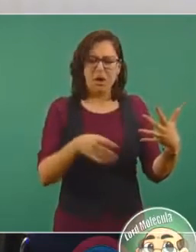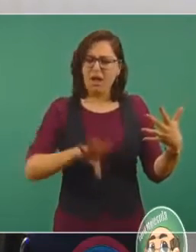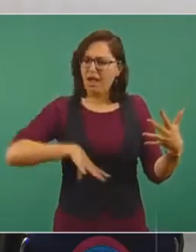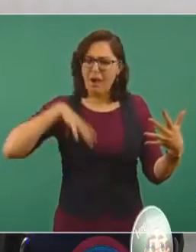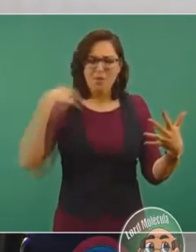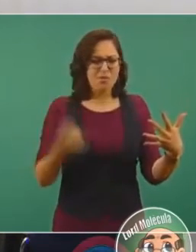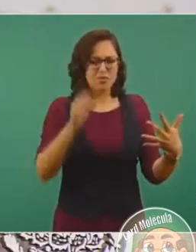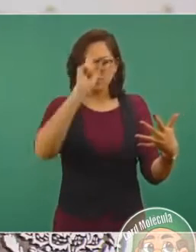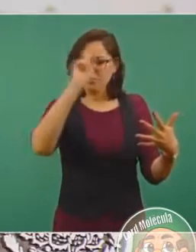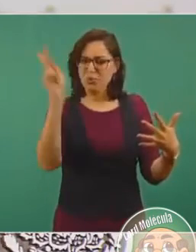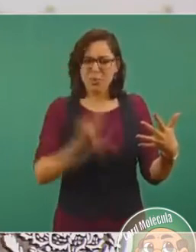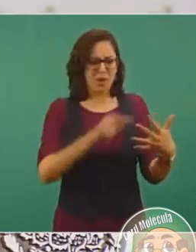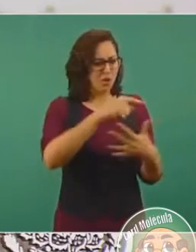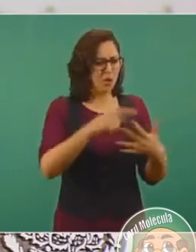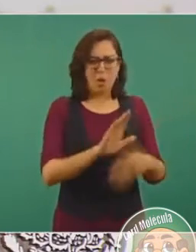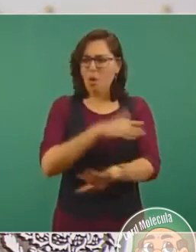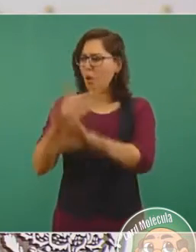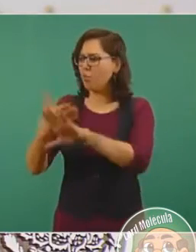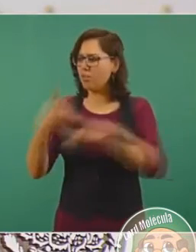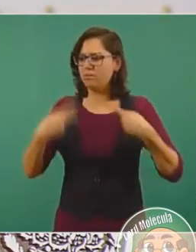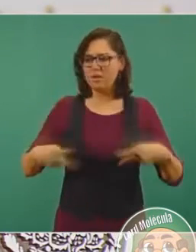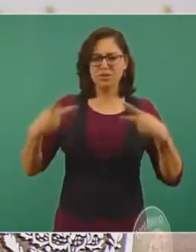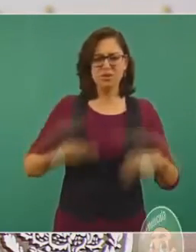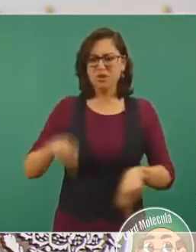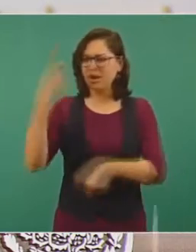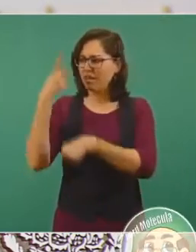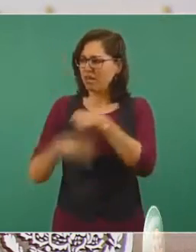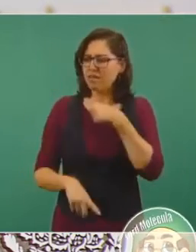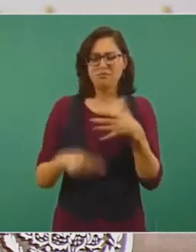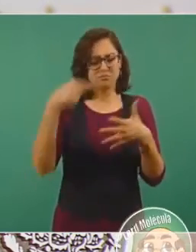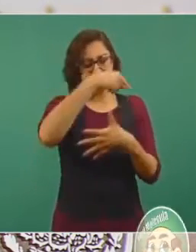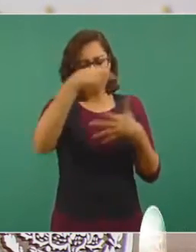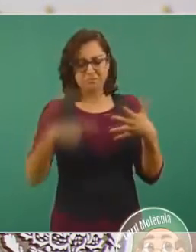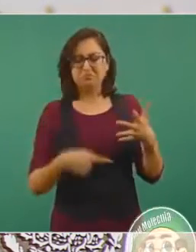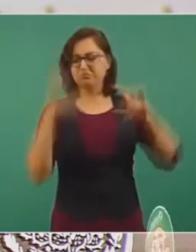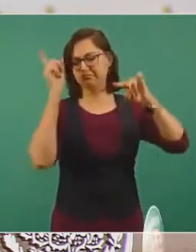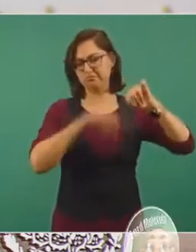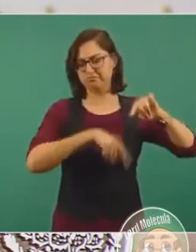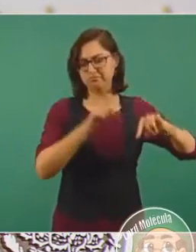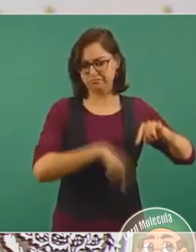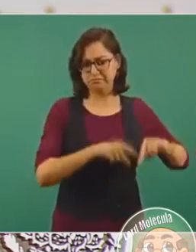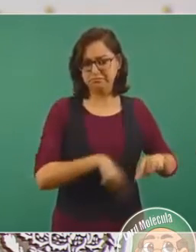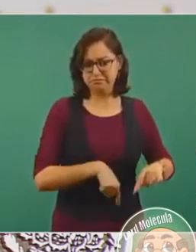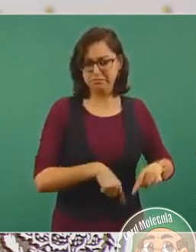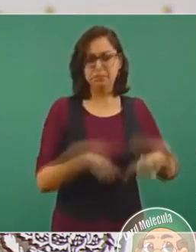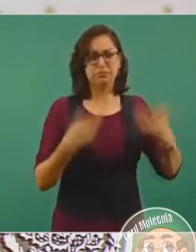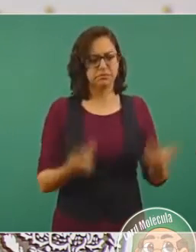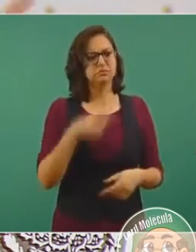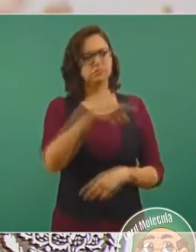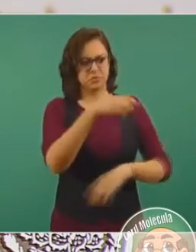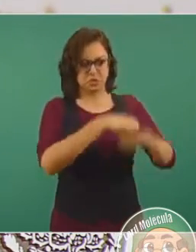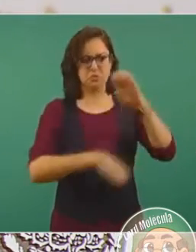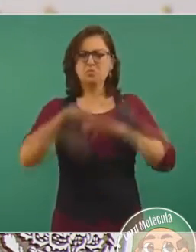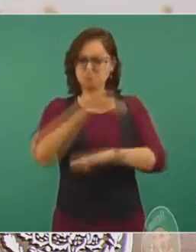lo que más daña y que las empresas puedan seguir